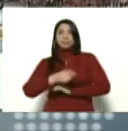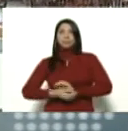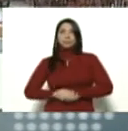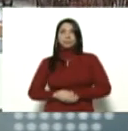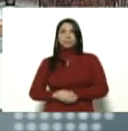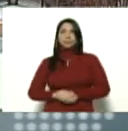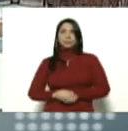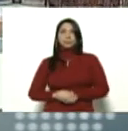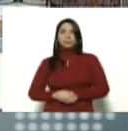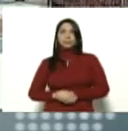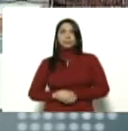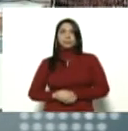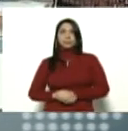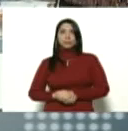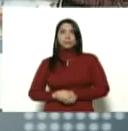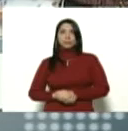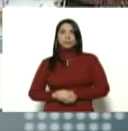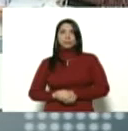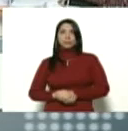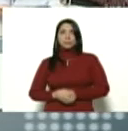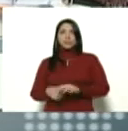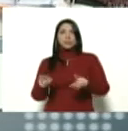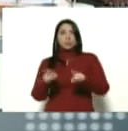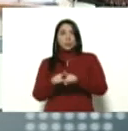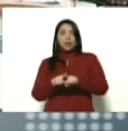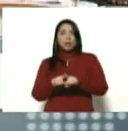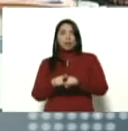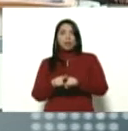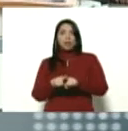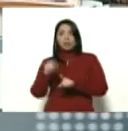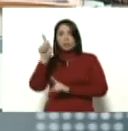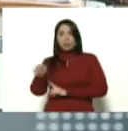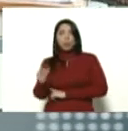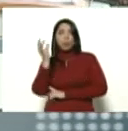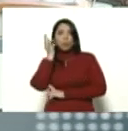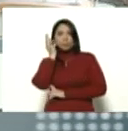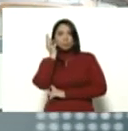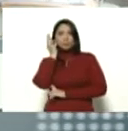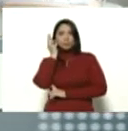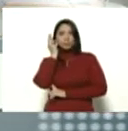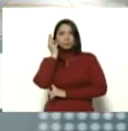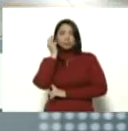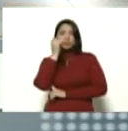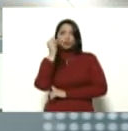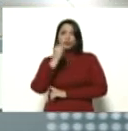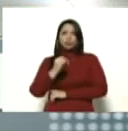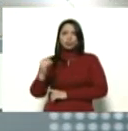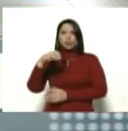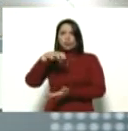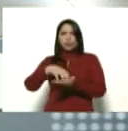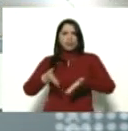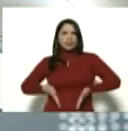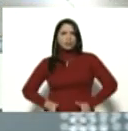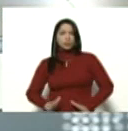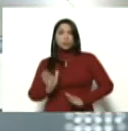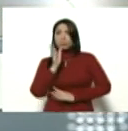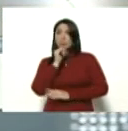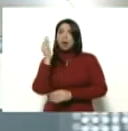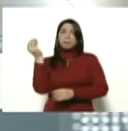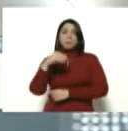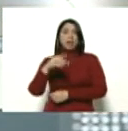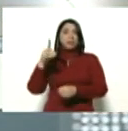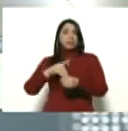Igualmente, Edith Tabiloria de Quintana, Zuliana, no tengo más datos aquí,